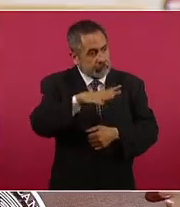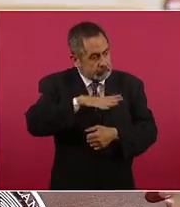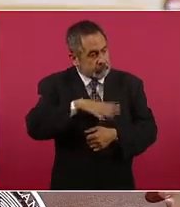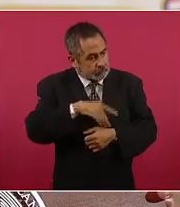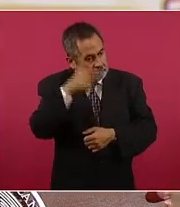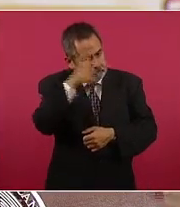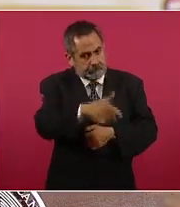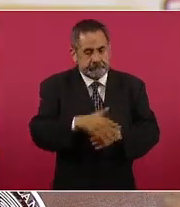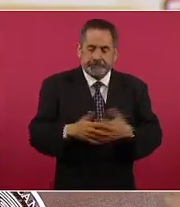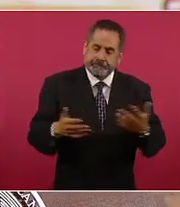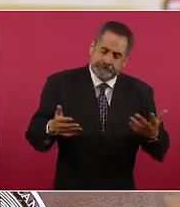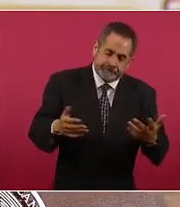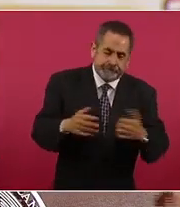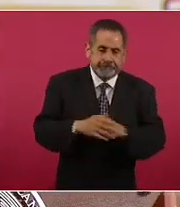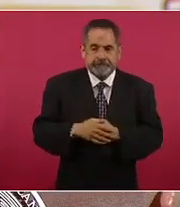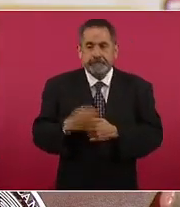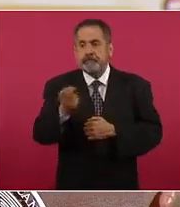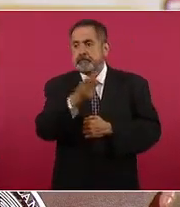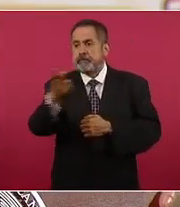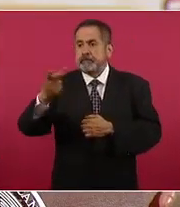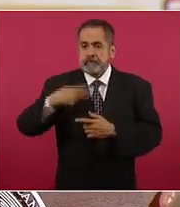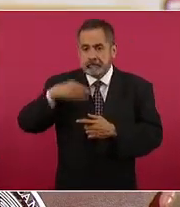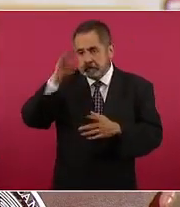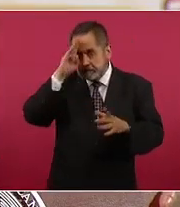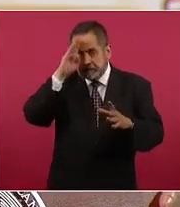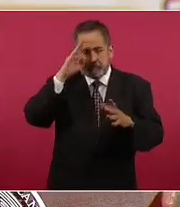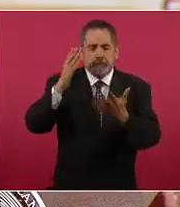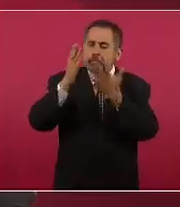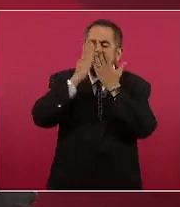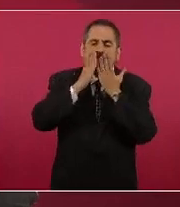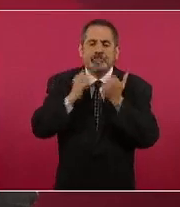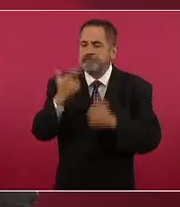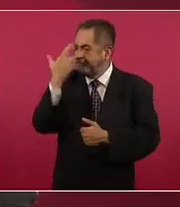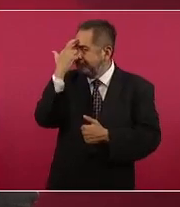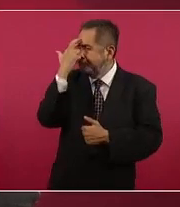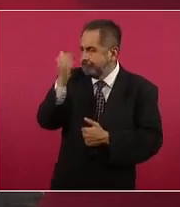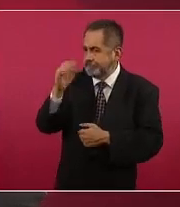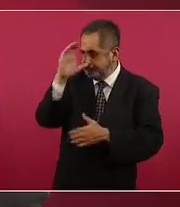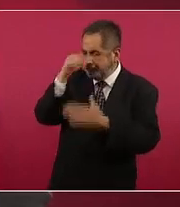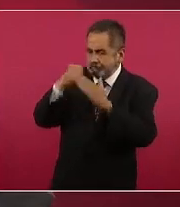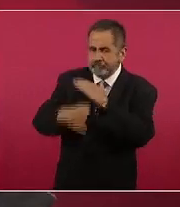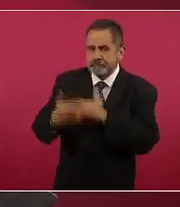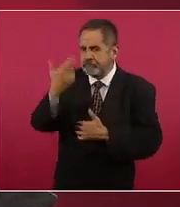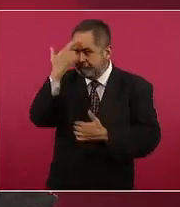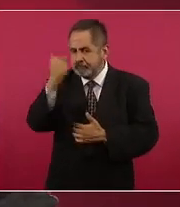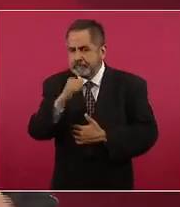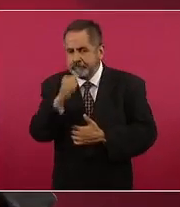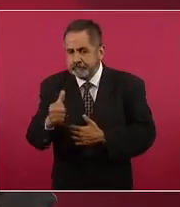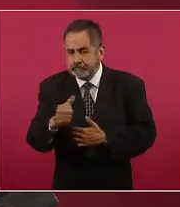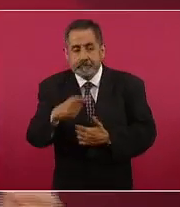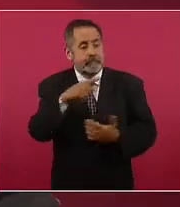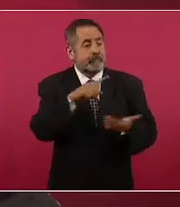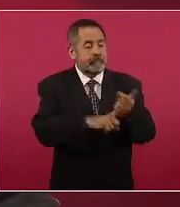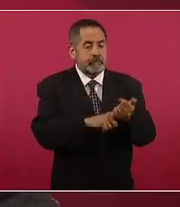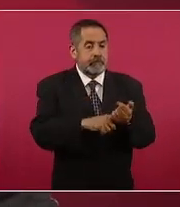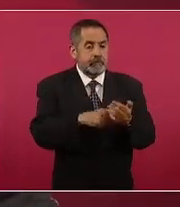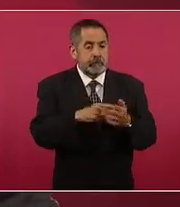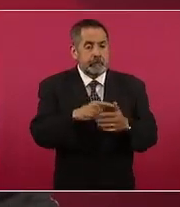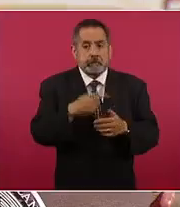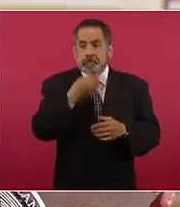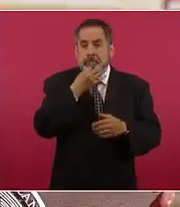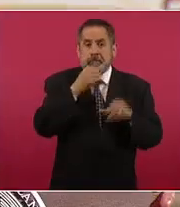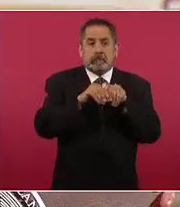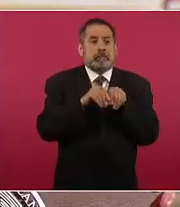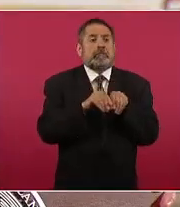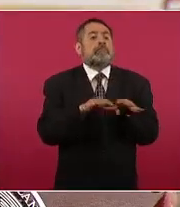posiblemente amplificada, sin una base científica, sin una base técnica, de que este es un brote en rápida expansión.